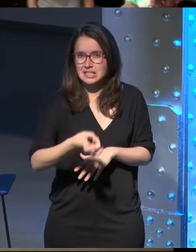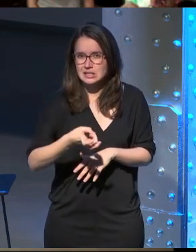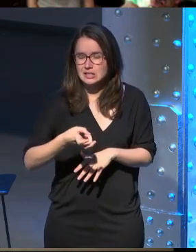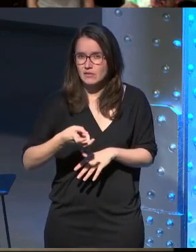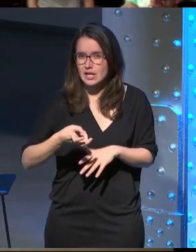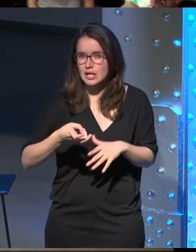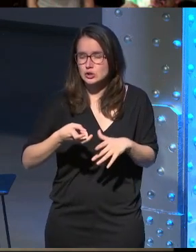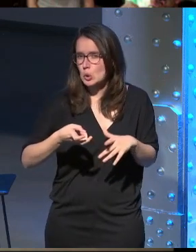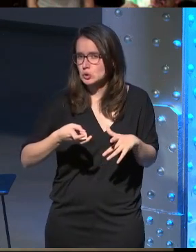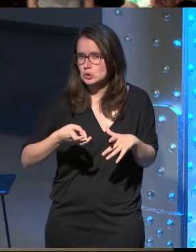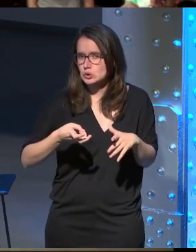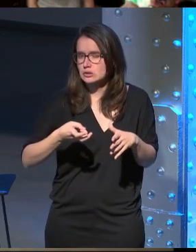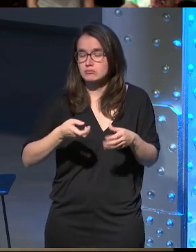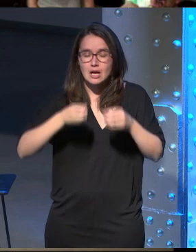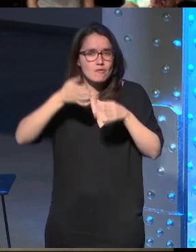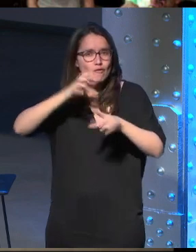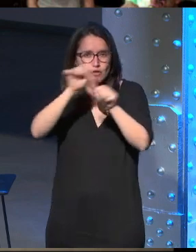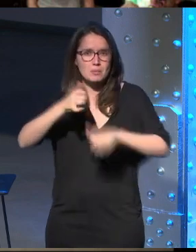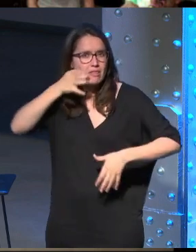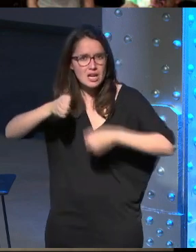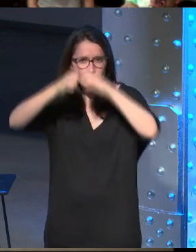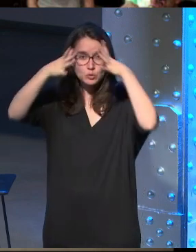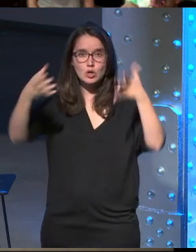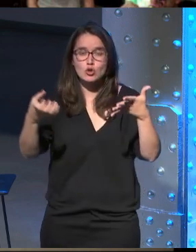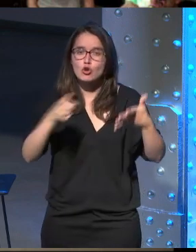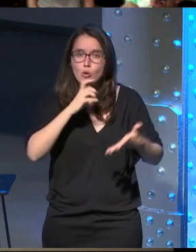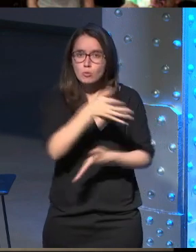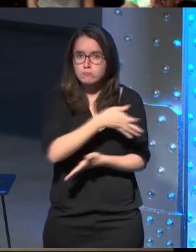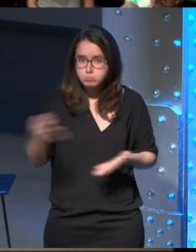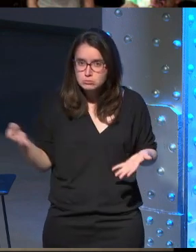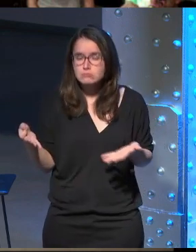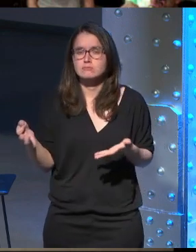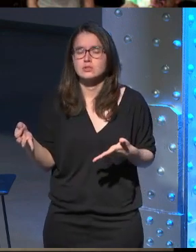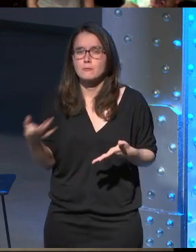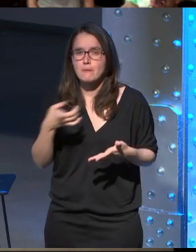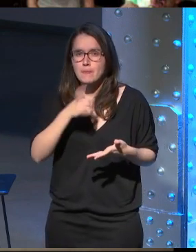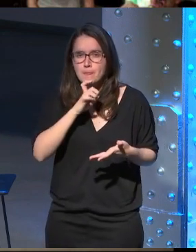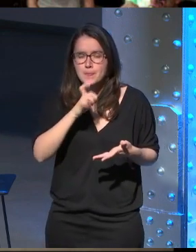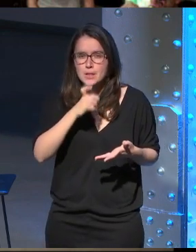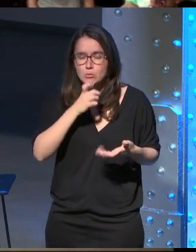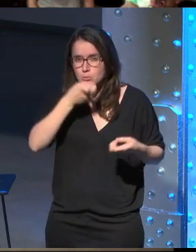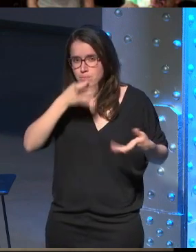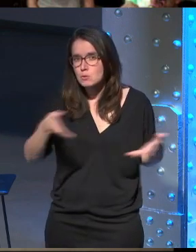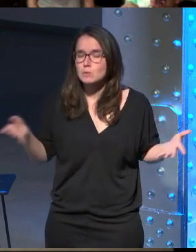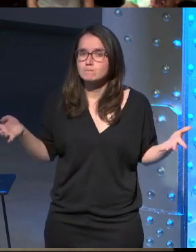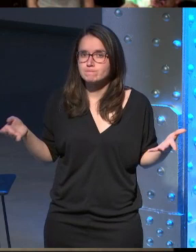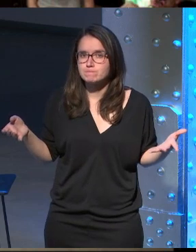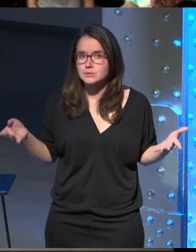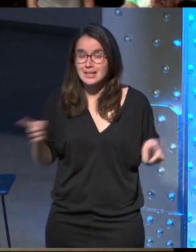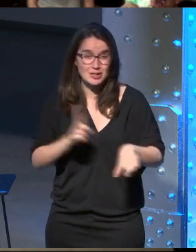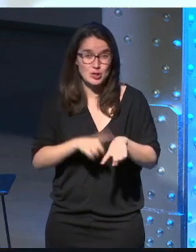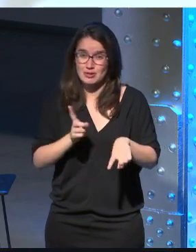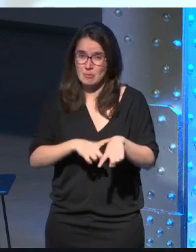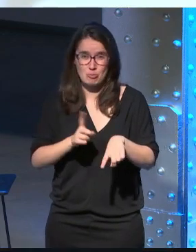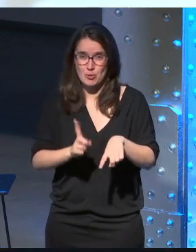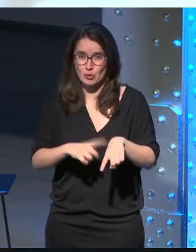pipelines y workflows de en realidad virtual cómo ser eficientes cómo no bueno no perder el el tiempo